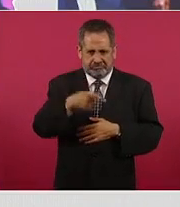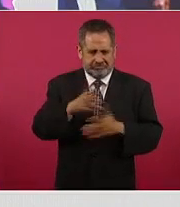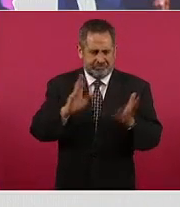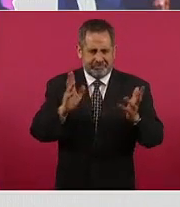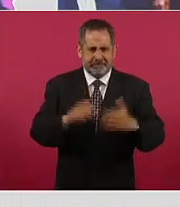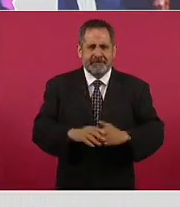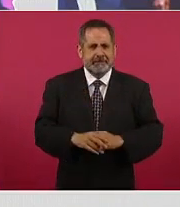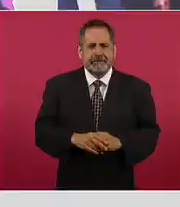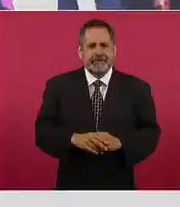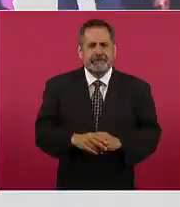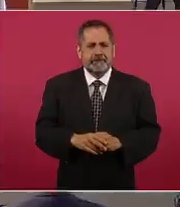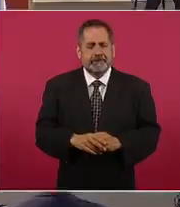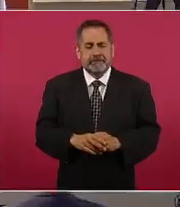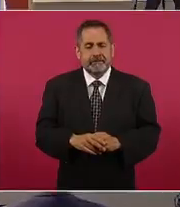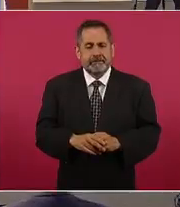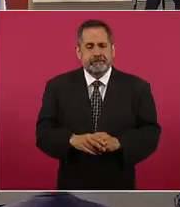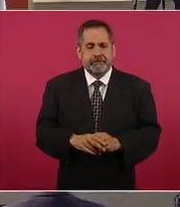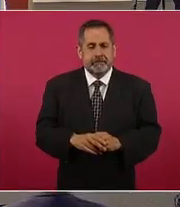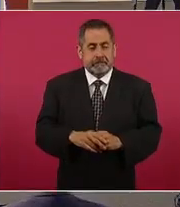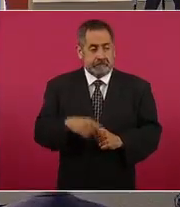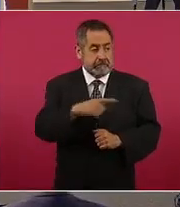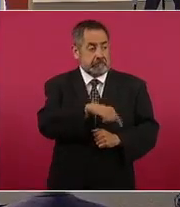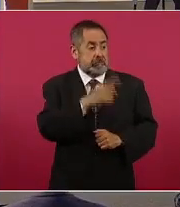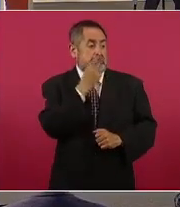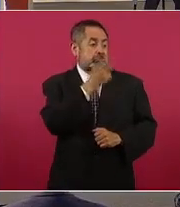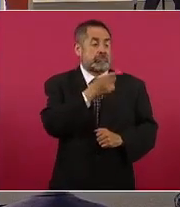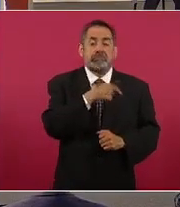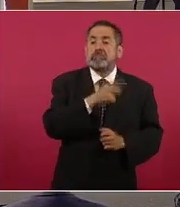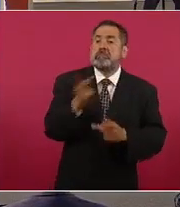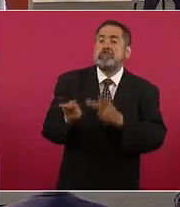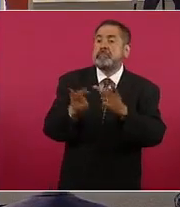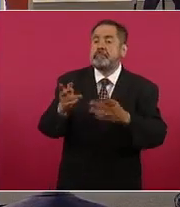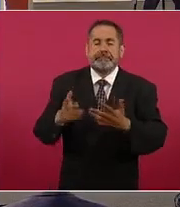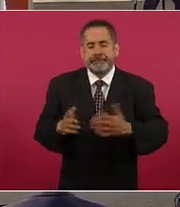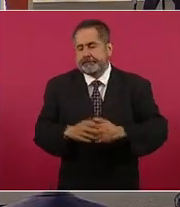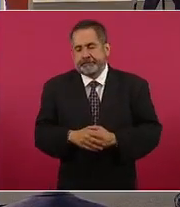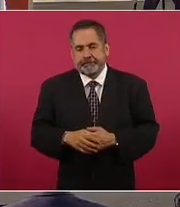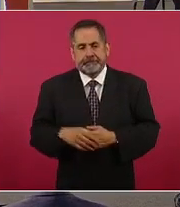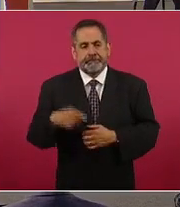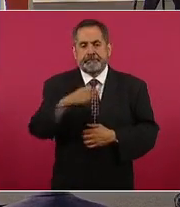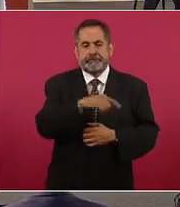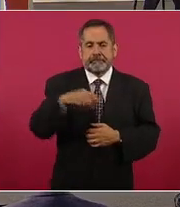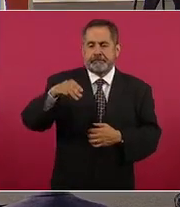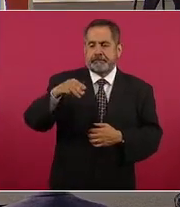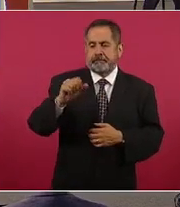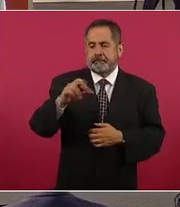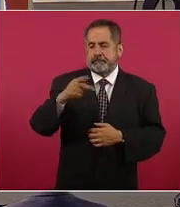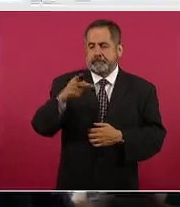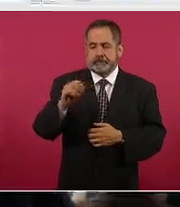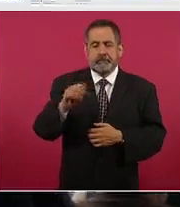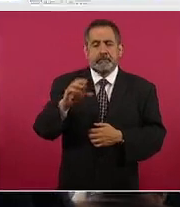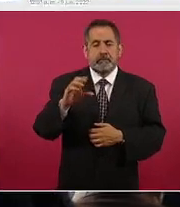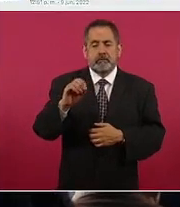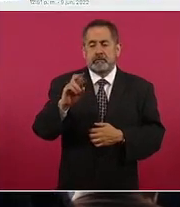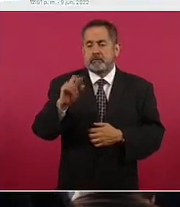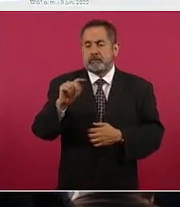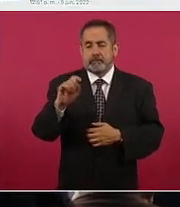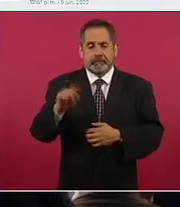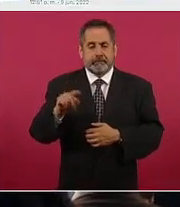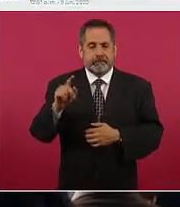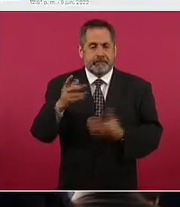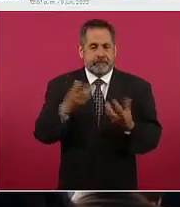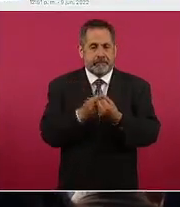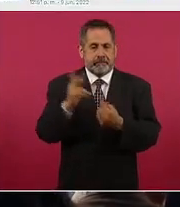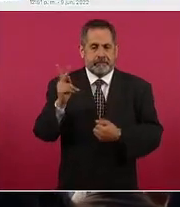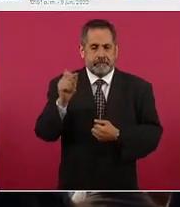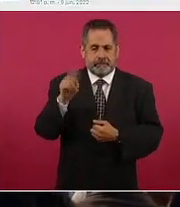de esa consulta Marco Cortés del PAN porque